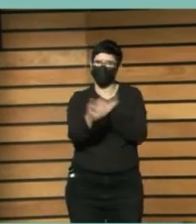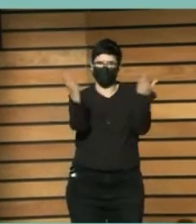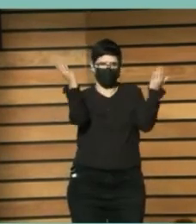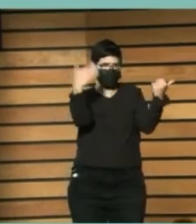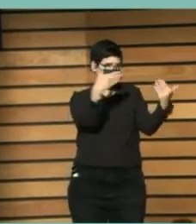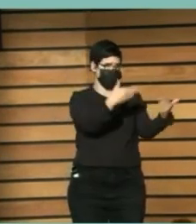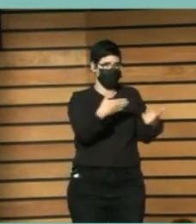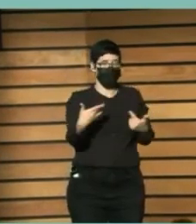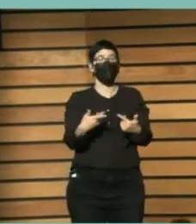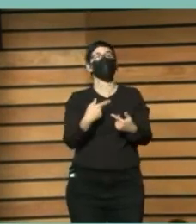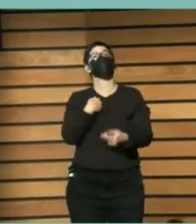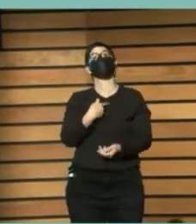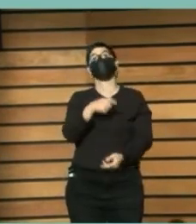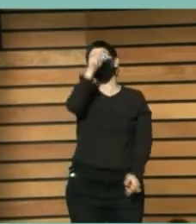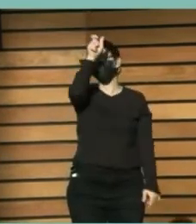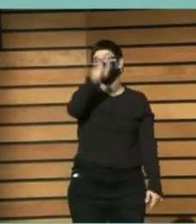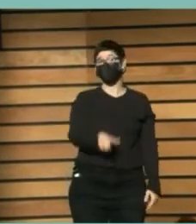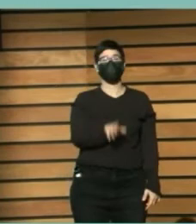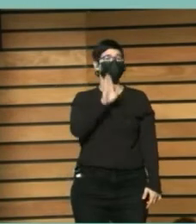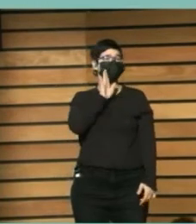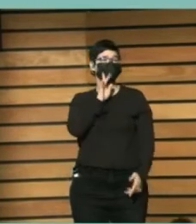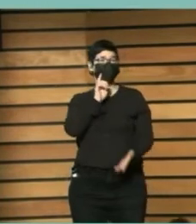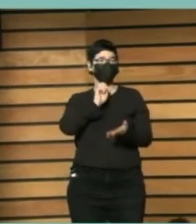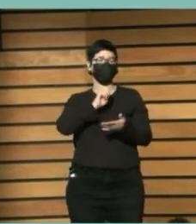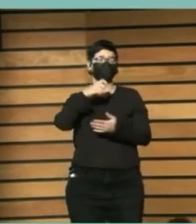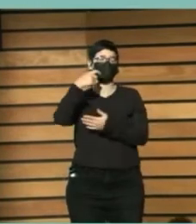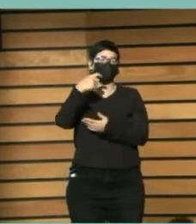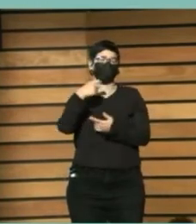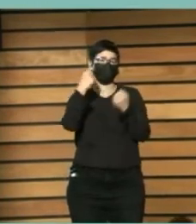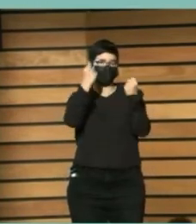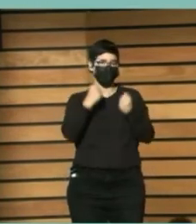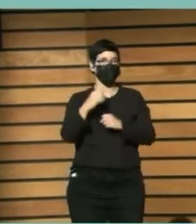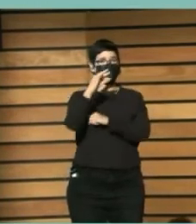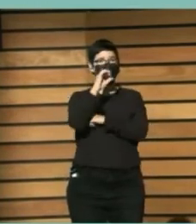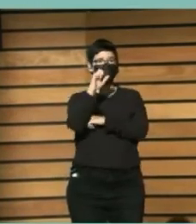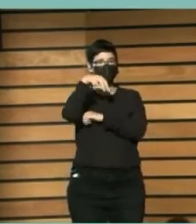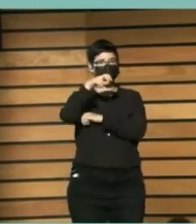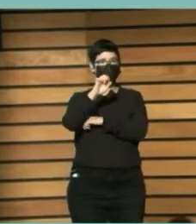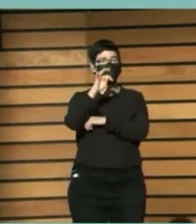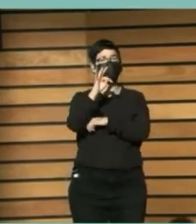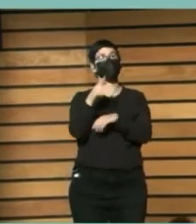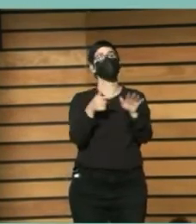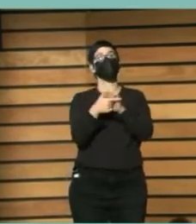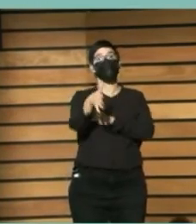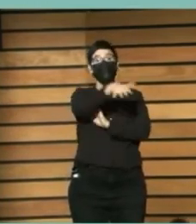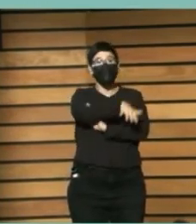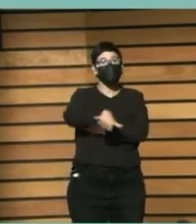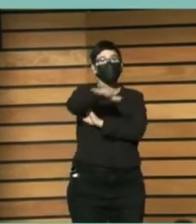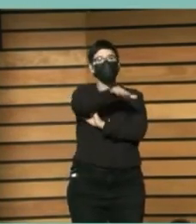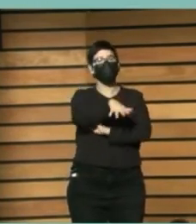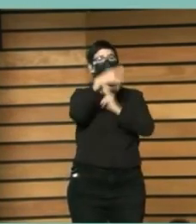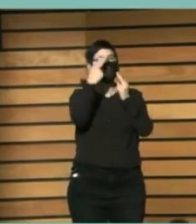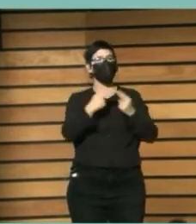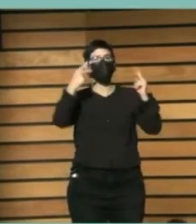Según Sennett En un espacio público Nos encontramos Con gente Que no conocemos Mientras que En un lugar privado Nos encontramos Con gente Que